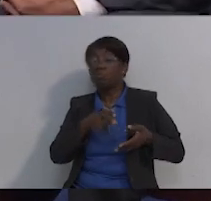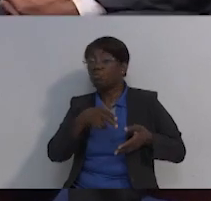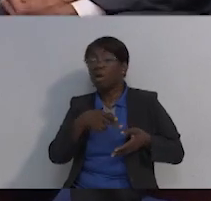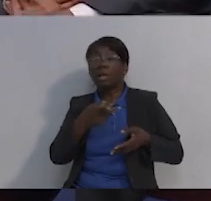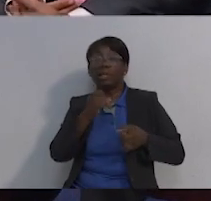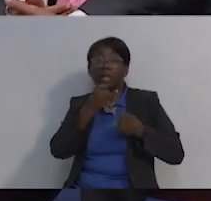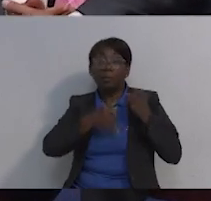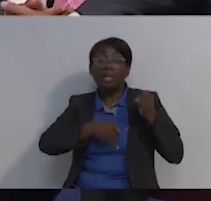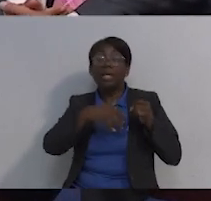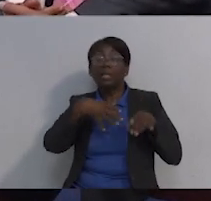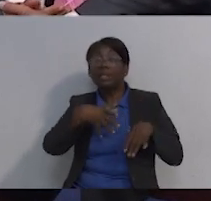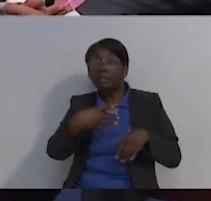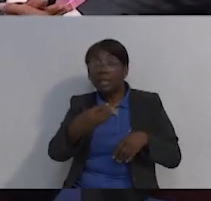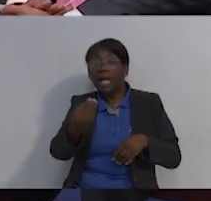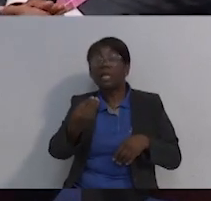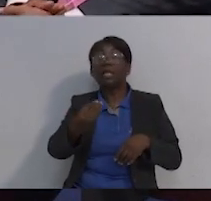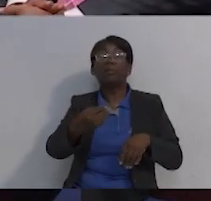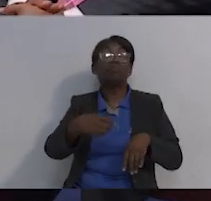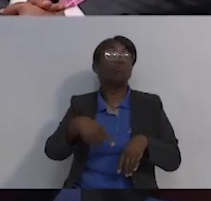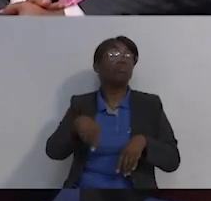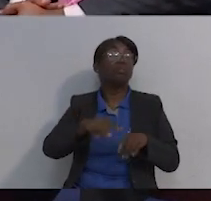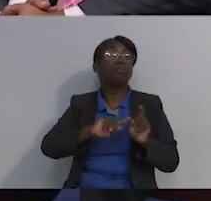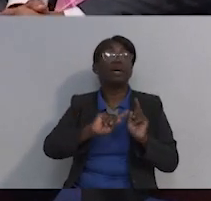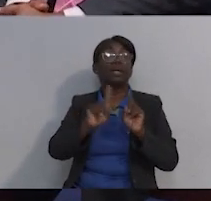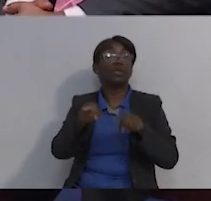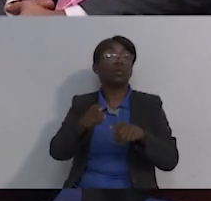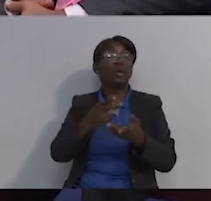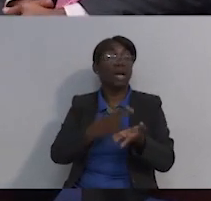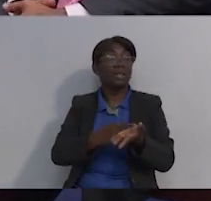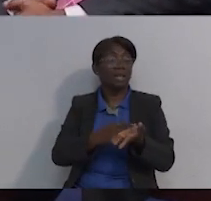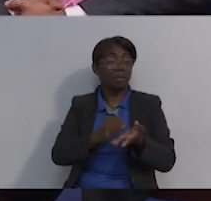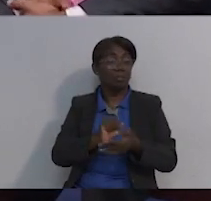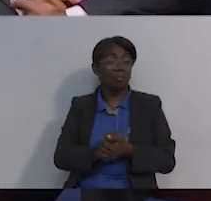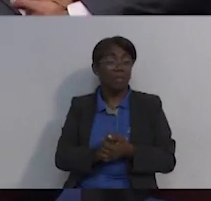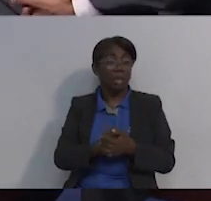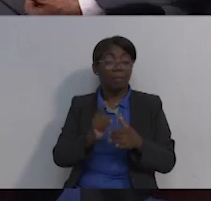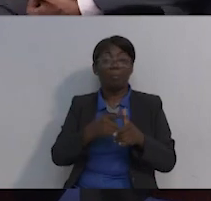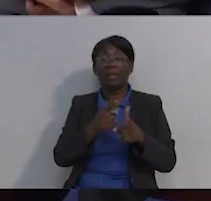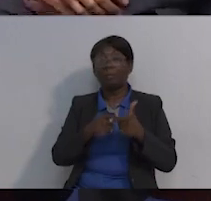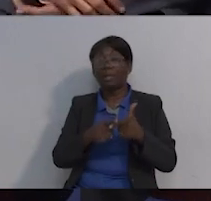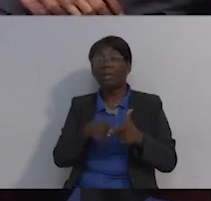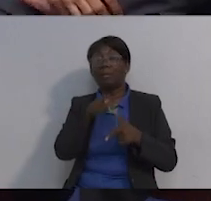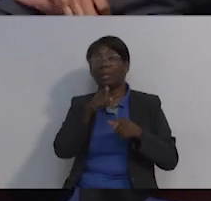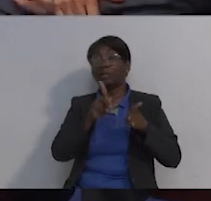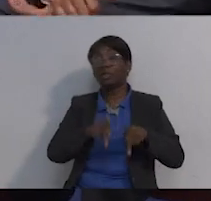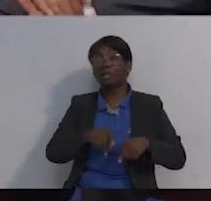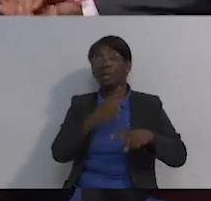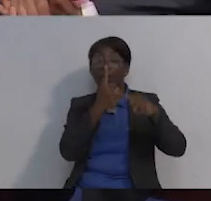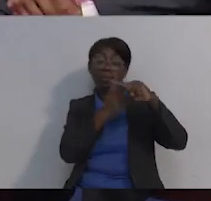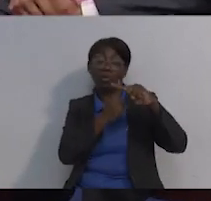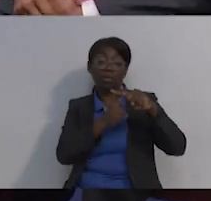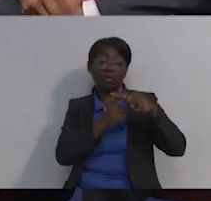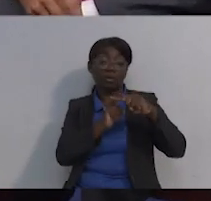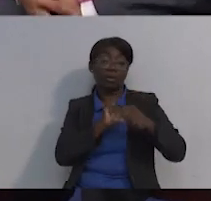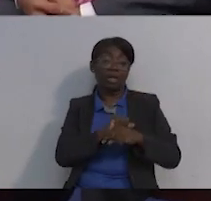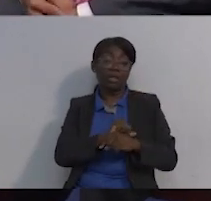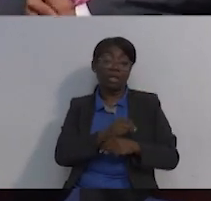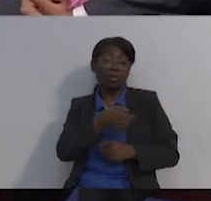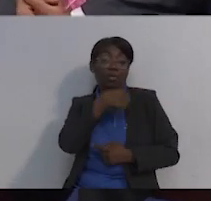ve tan positivo, la colocación de un dispositivo para acceso a Es que yo pienso que por eso mismo la trajimos aquí.